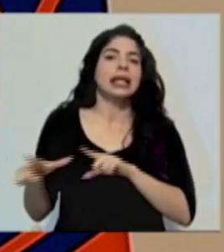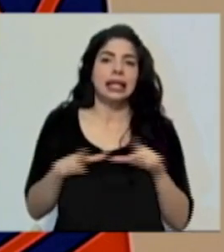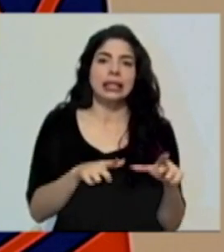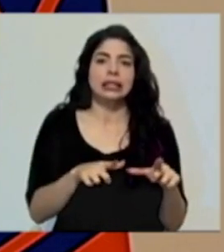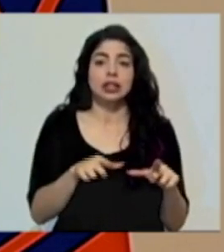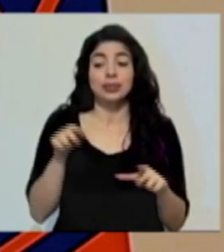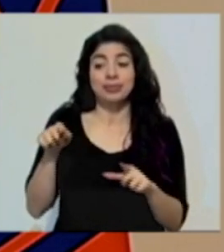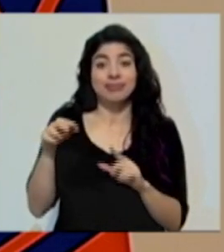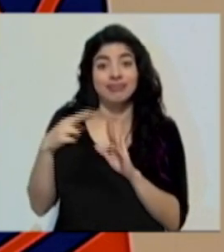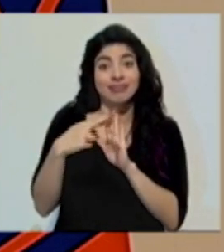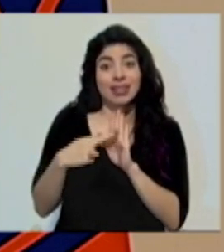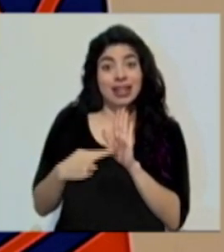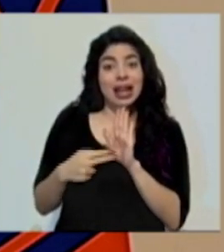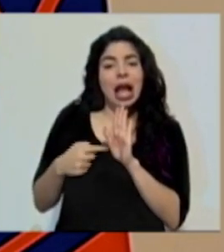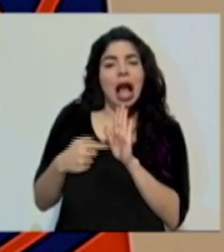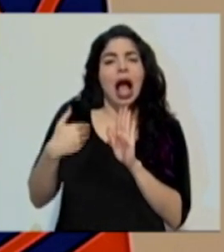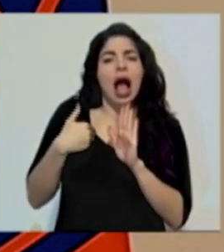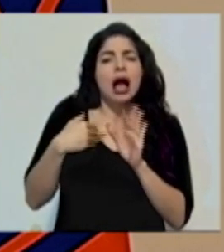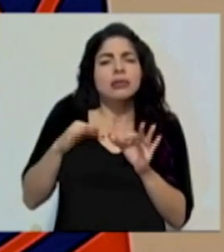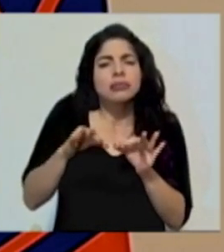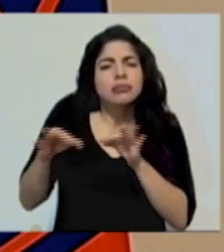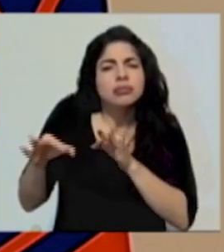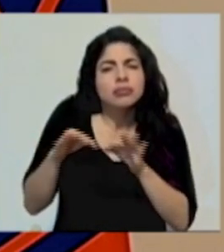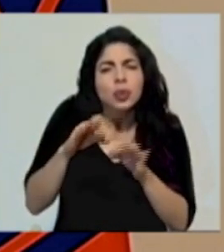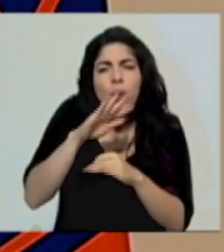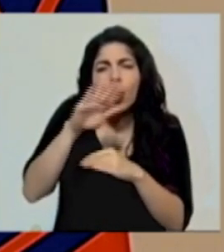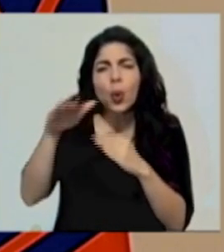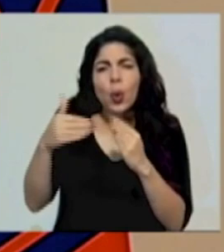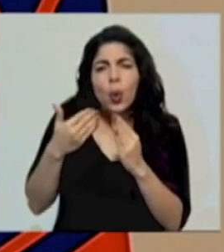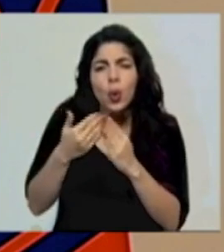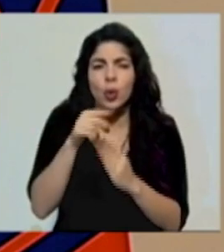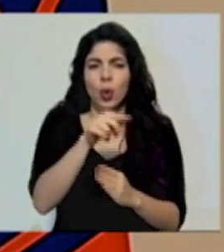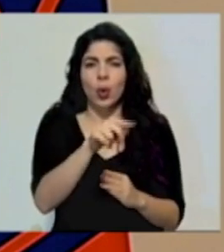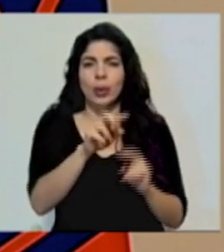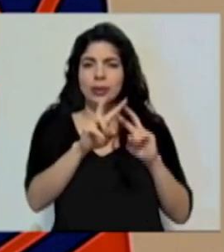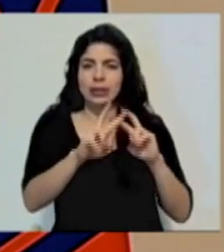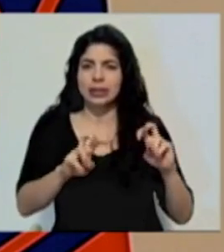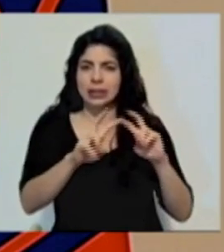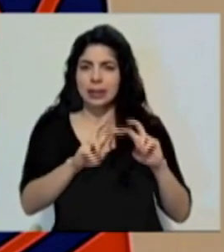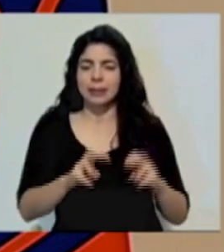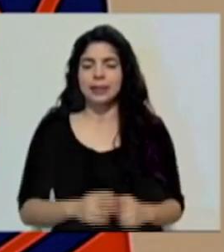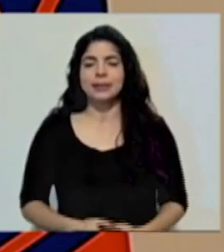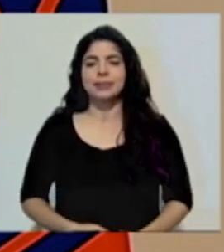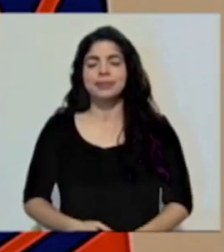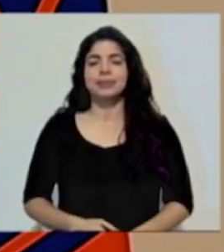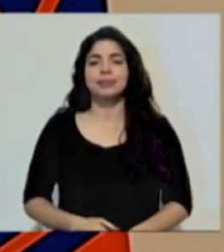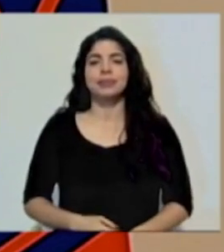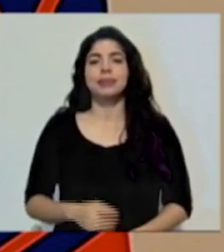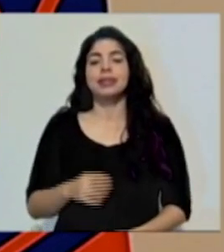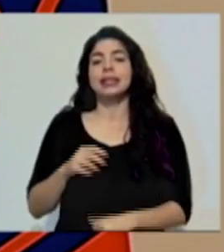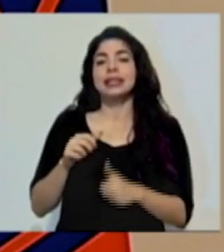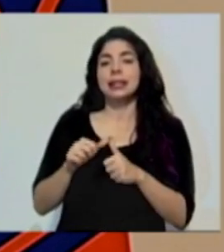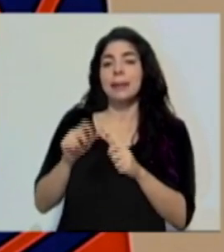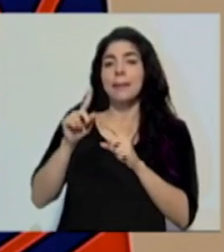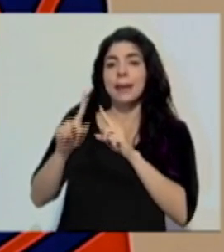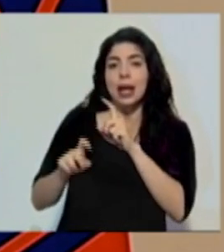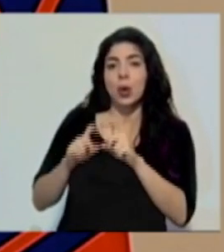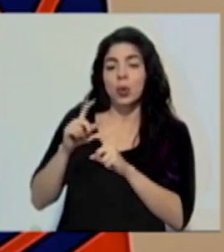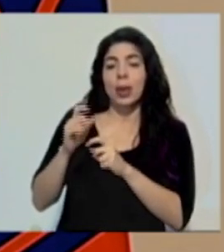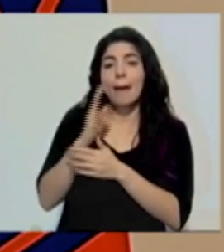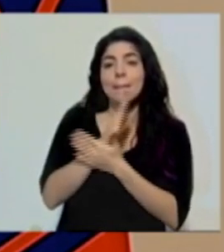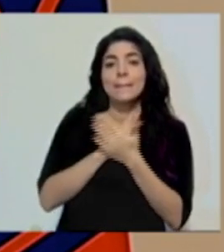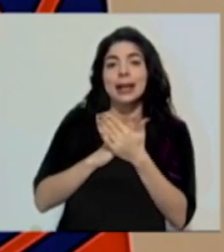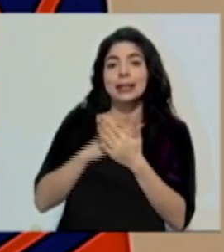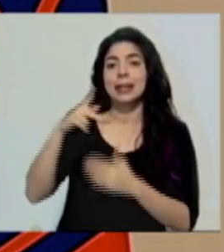En esos lineamientos se va a detallar todo lo que lo relativo a estas pruebas. Continuamos con las consultas por